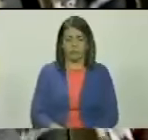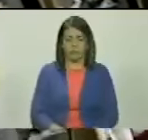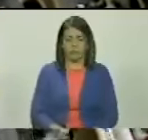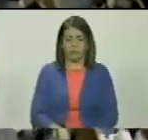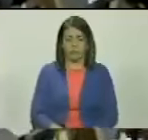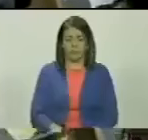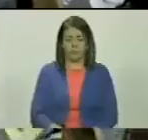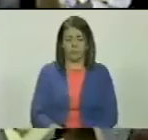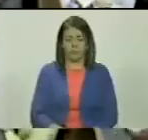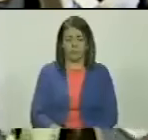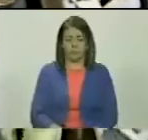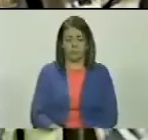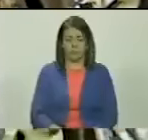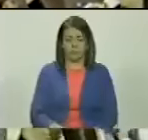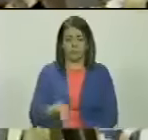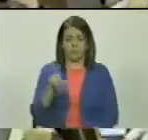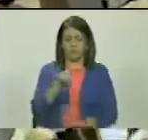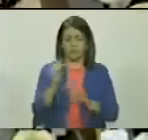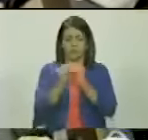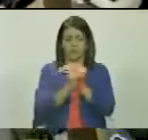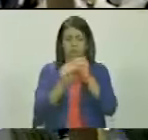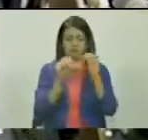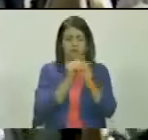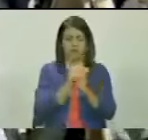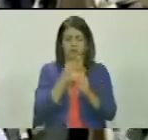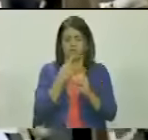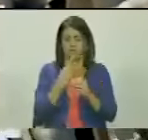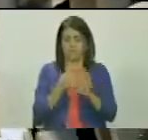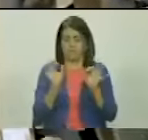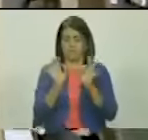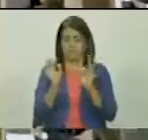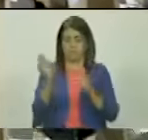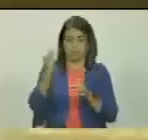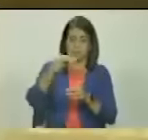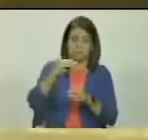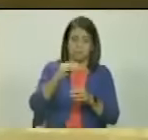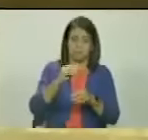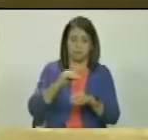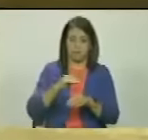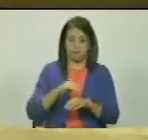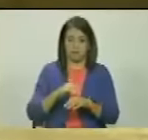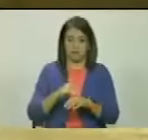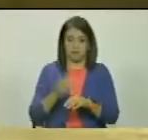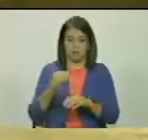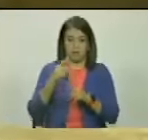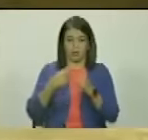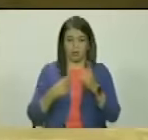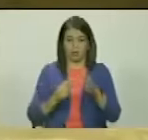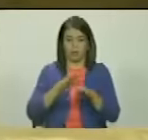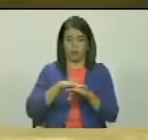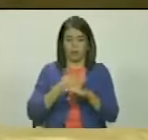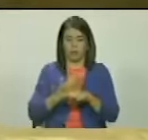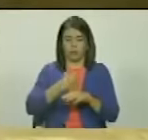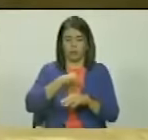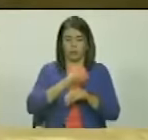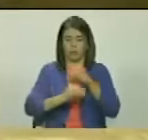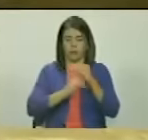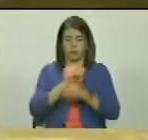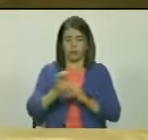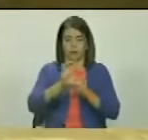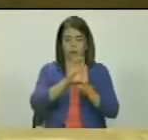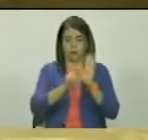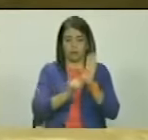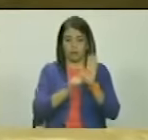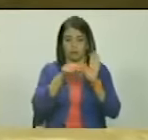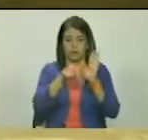que no lo contradiga no le suma tampoco mayor cosa porque nosotros estamos basados en la